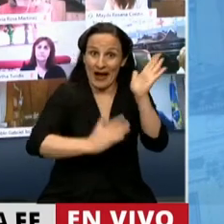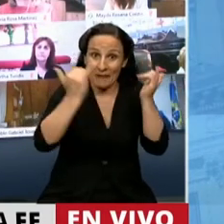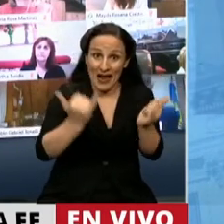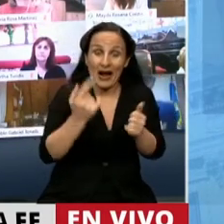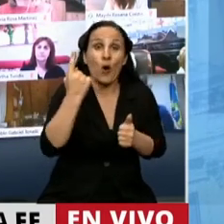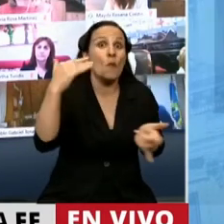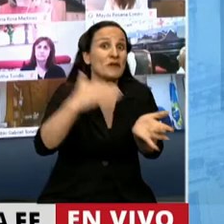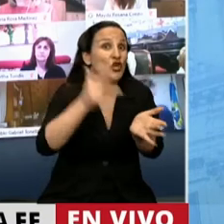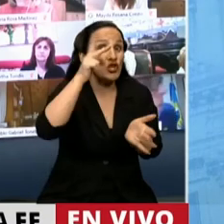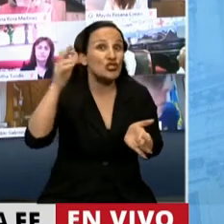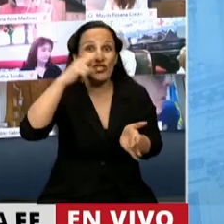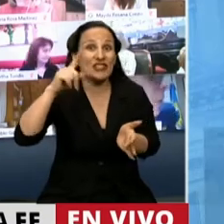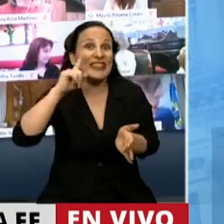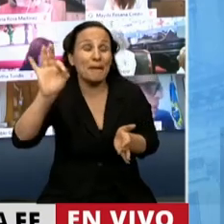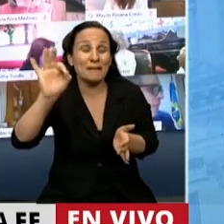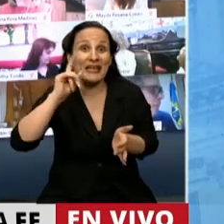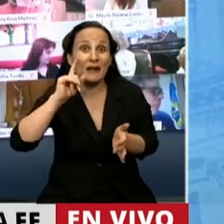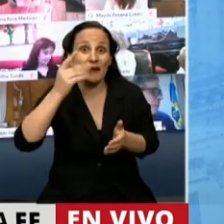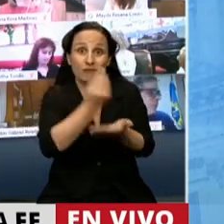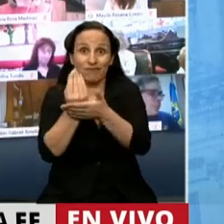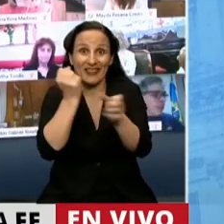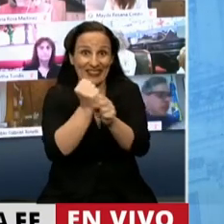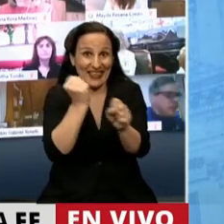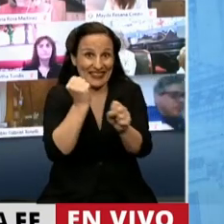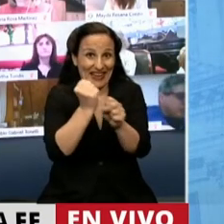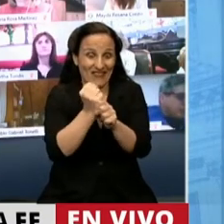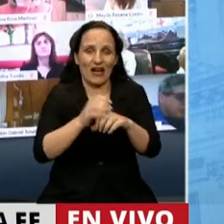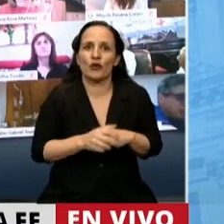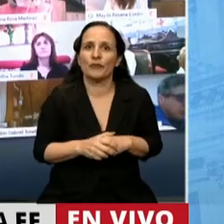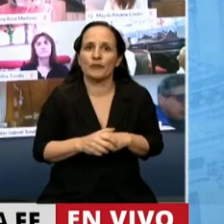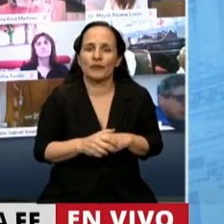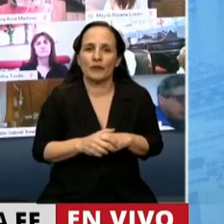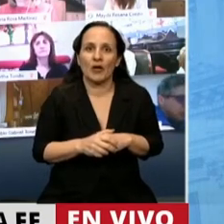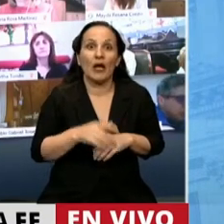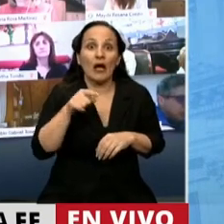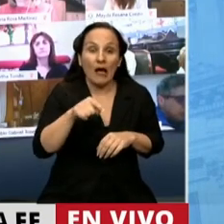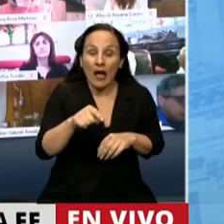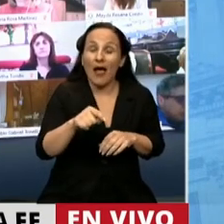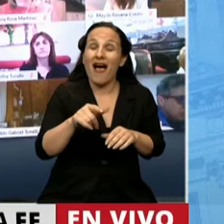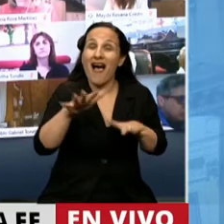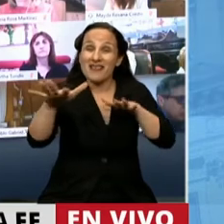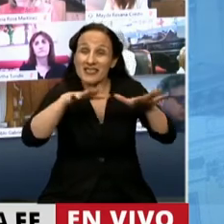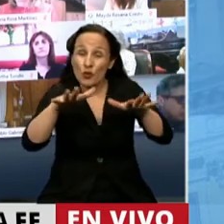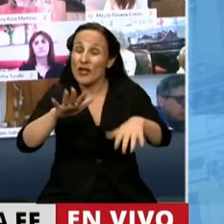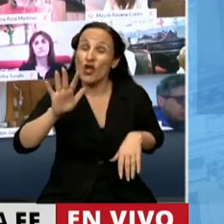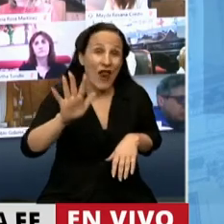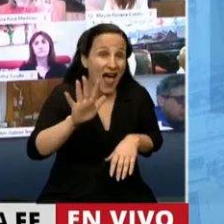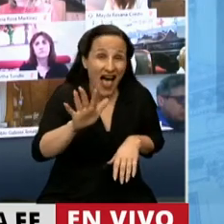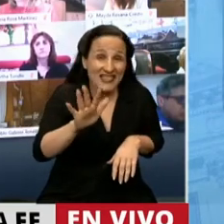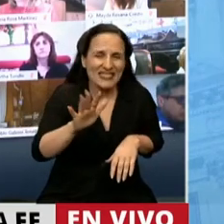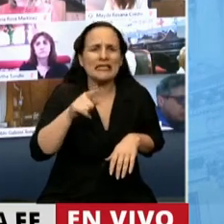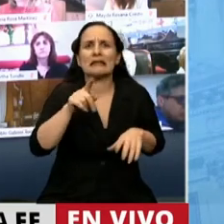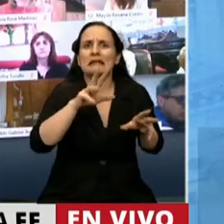.870.000 puestos de trabajo, las 31 cadenas. Dentro de ese contexto está la